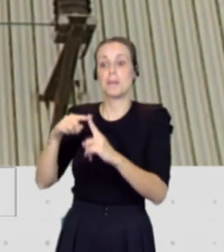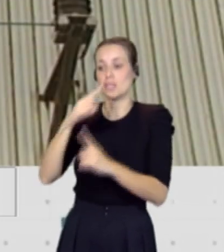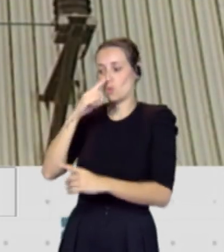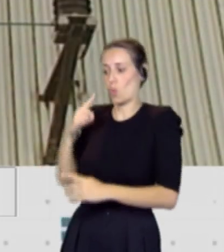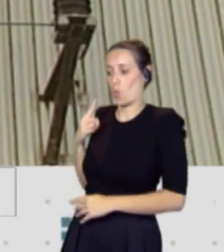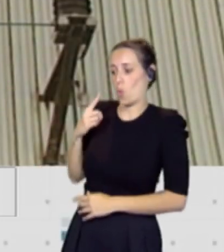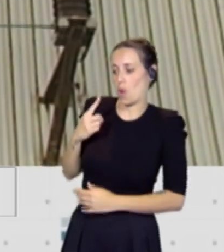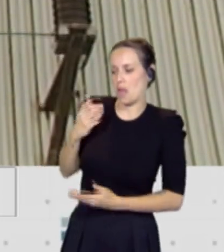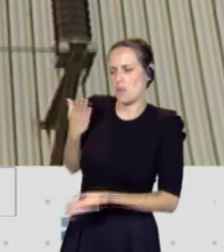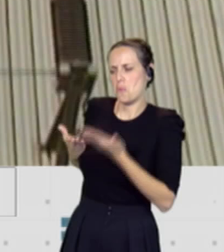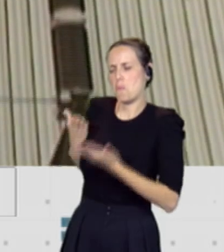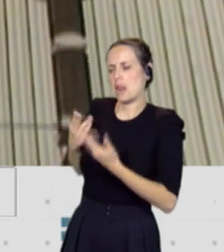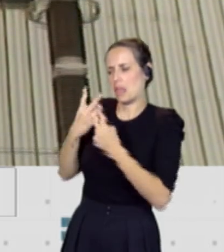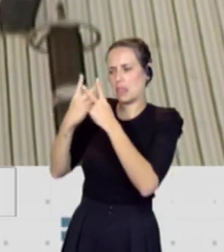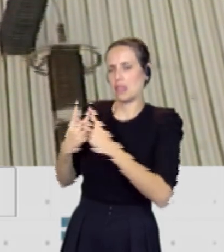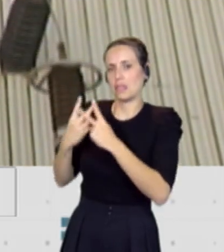Consejería de Transición Ecológica?